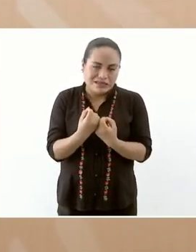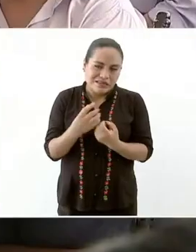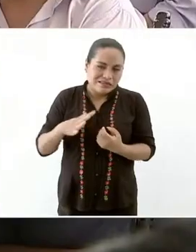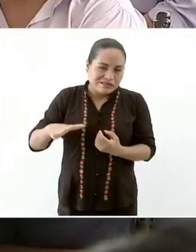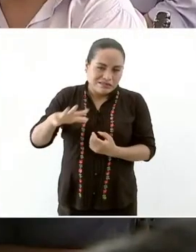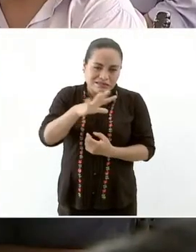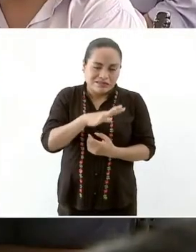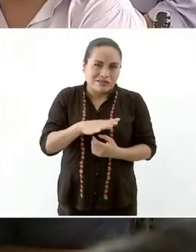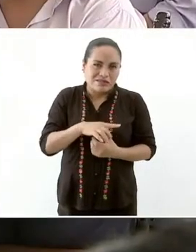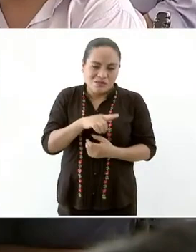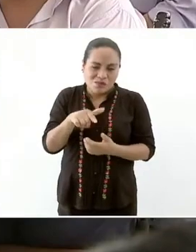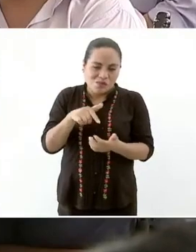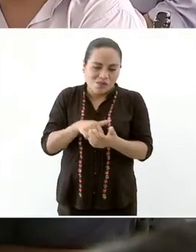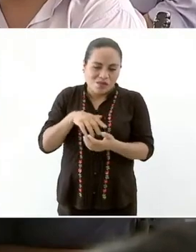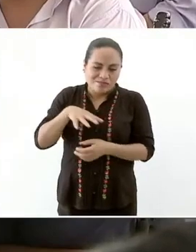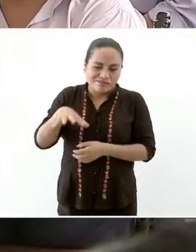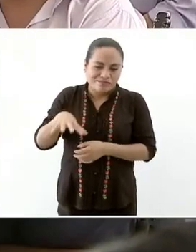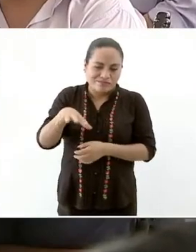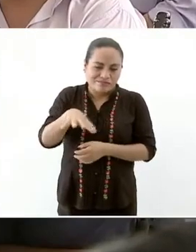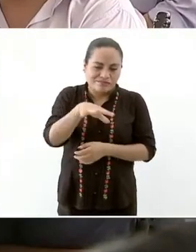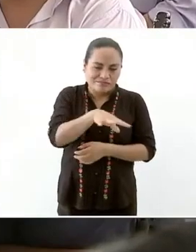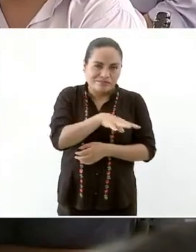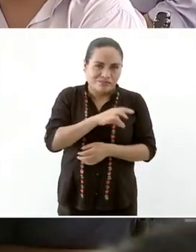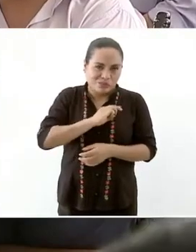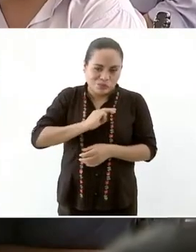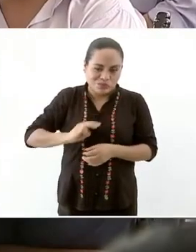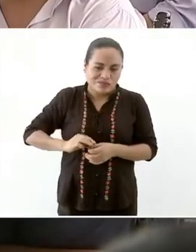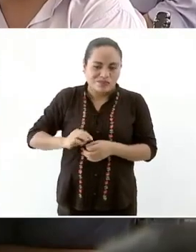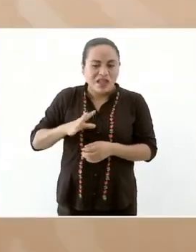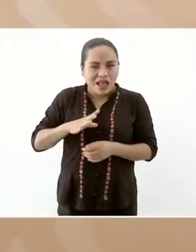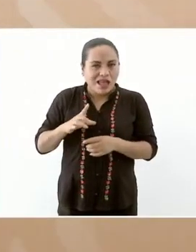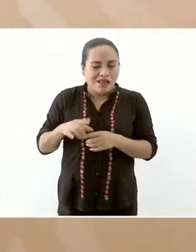en todos los municipios